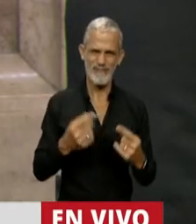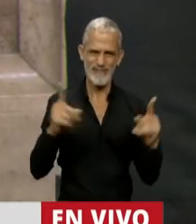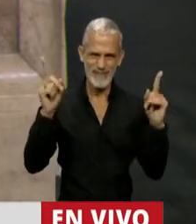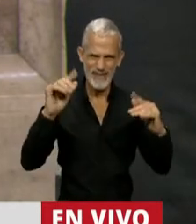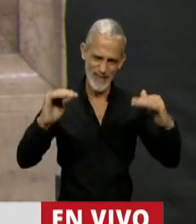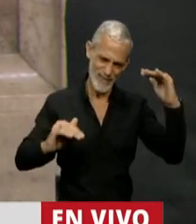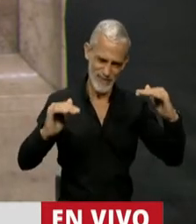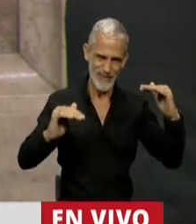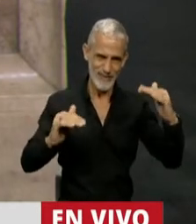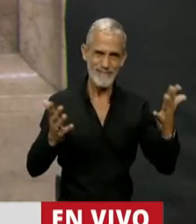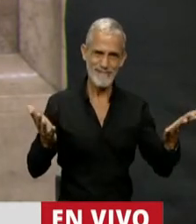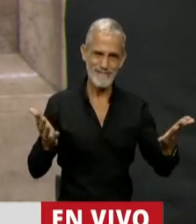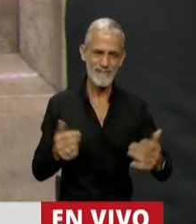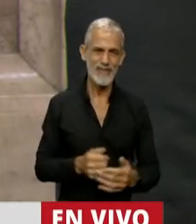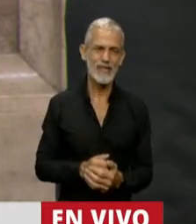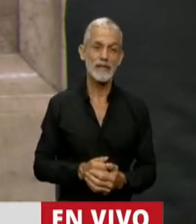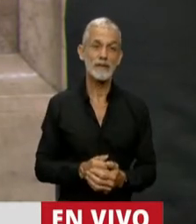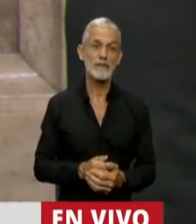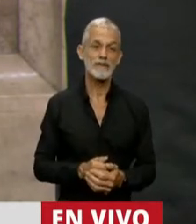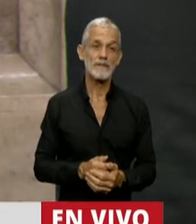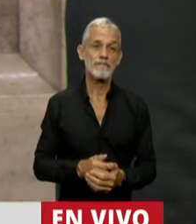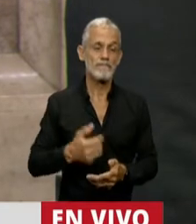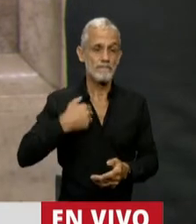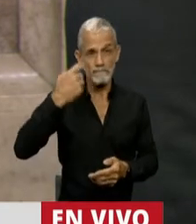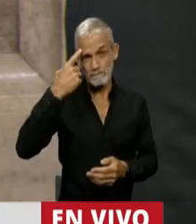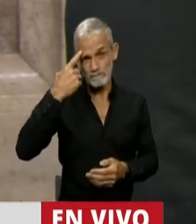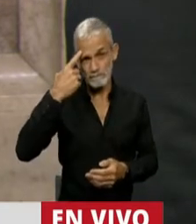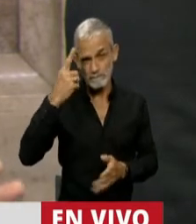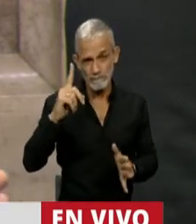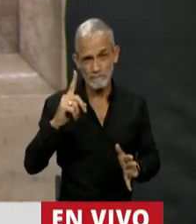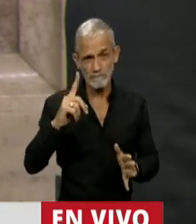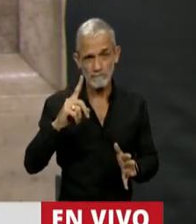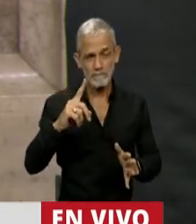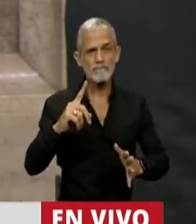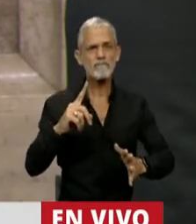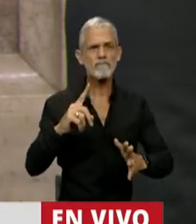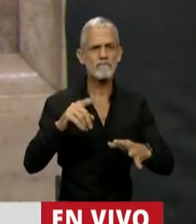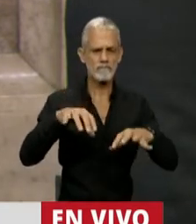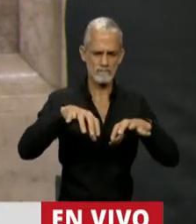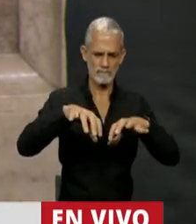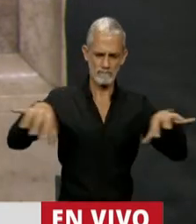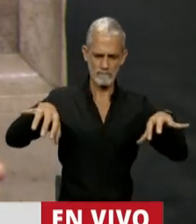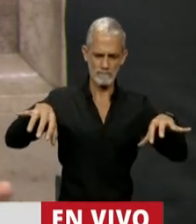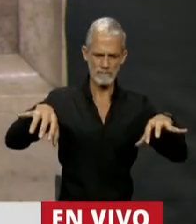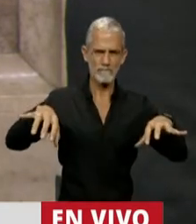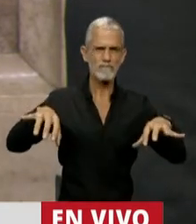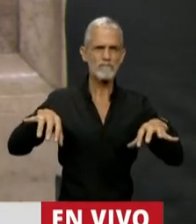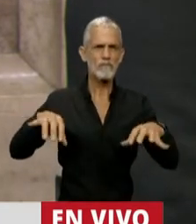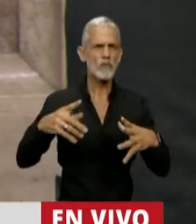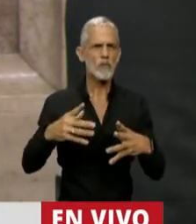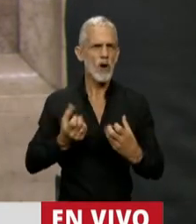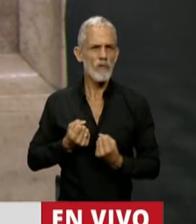Y creo, Presidente, que del otro lado de la grieta se defienden